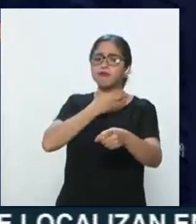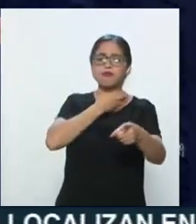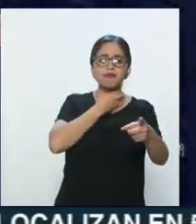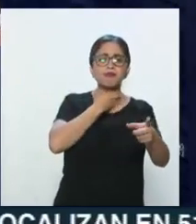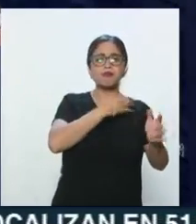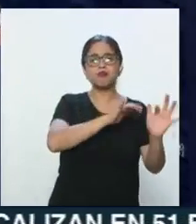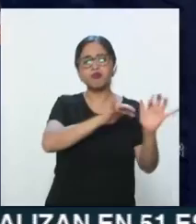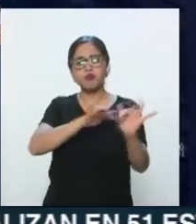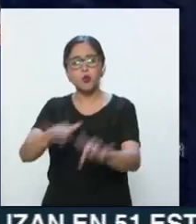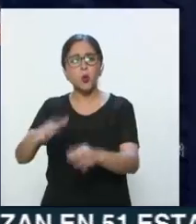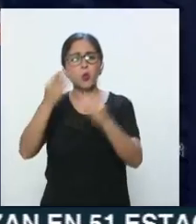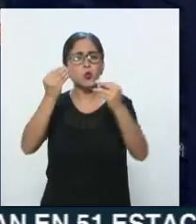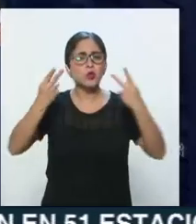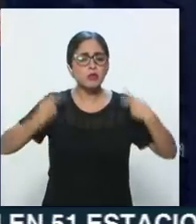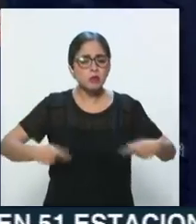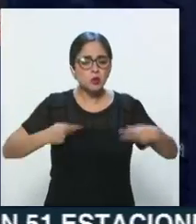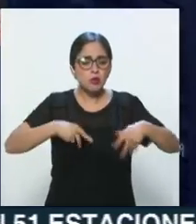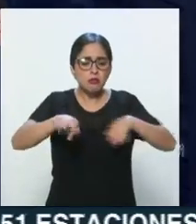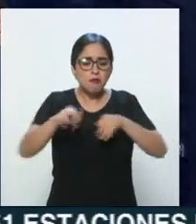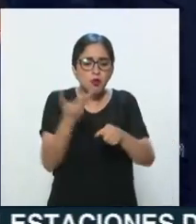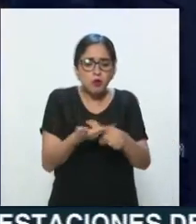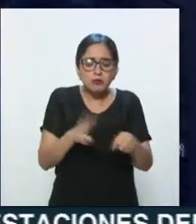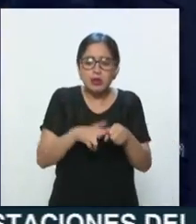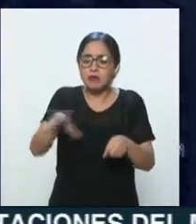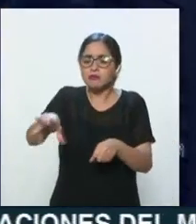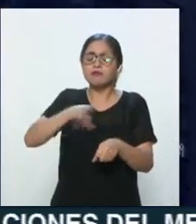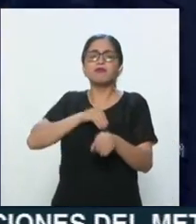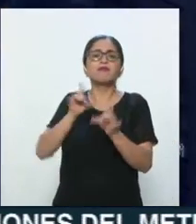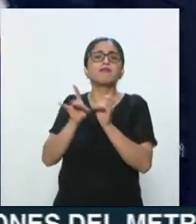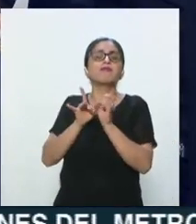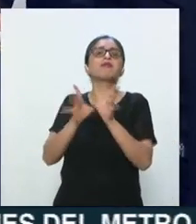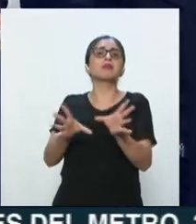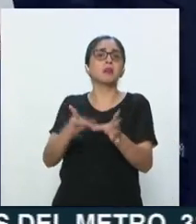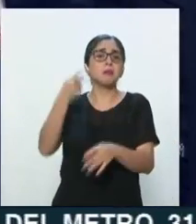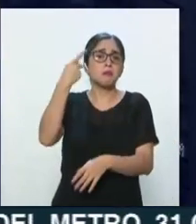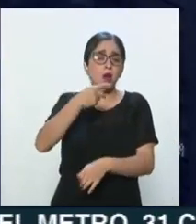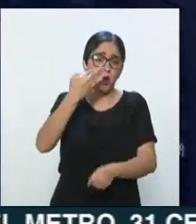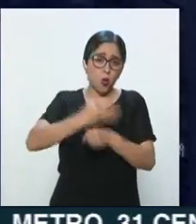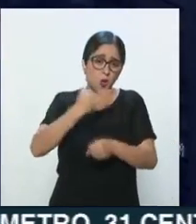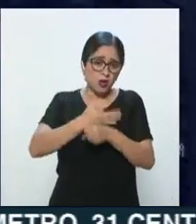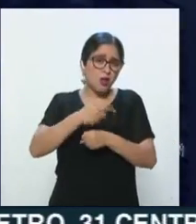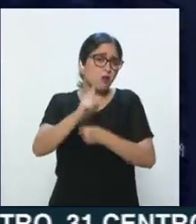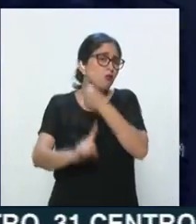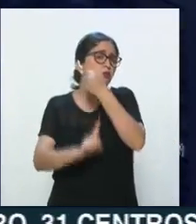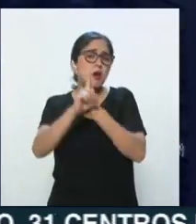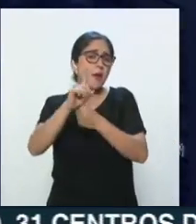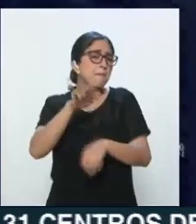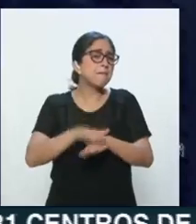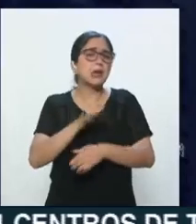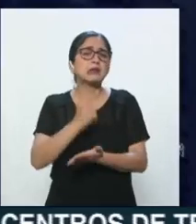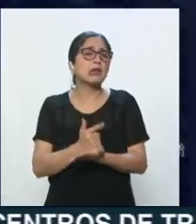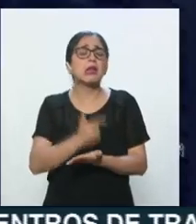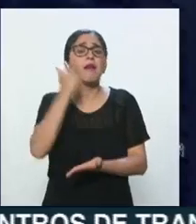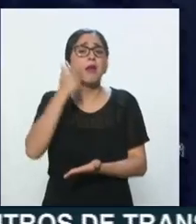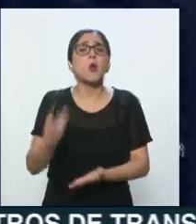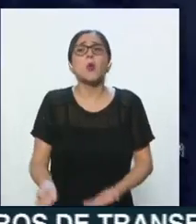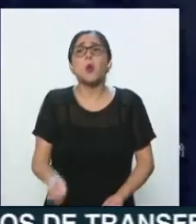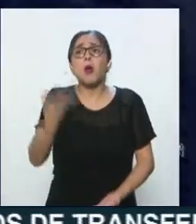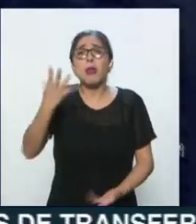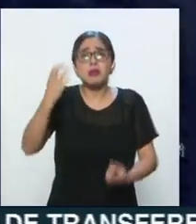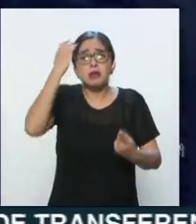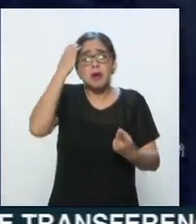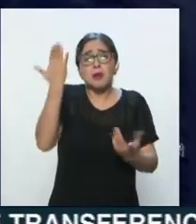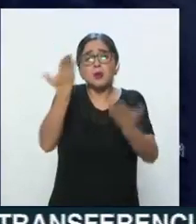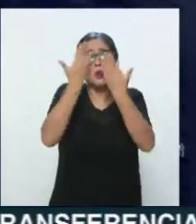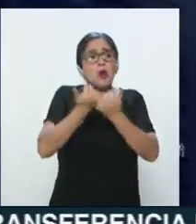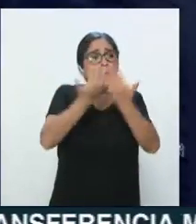miles, pero miles de trabajadores de la salud. Y el eslabón más débil aquí, este fue la disponibilidad de camas en hospitales